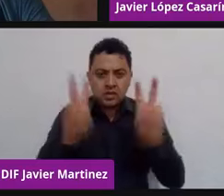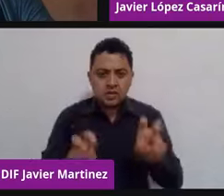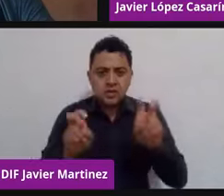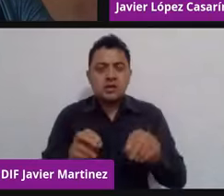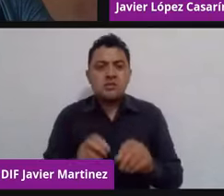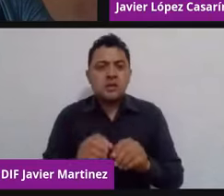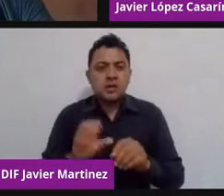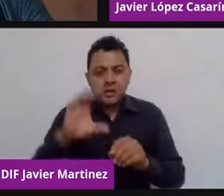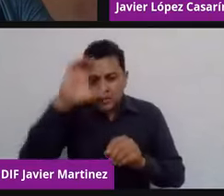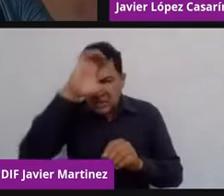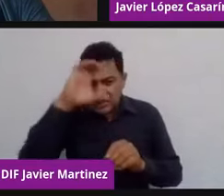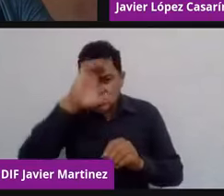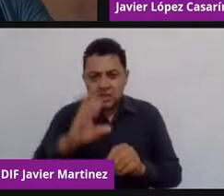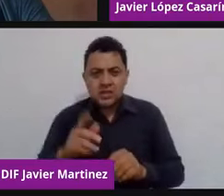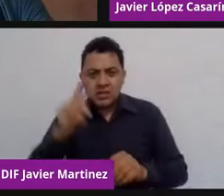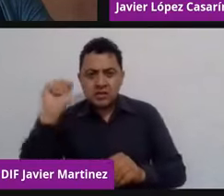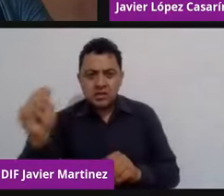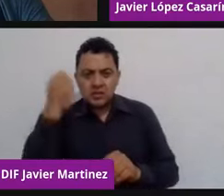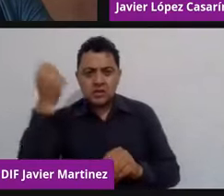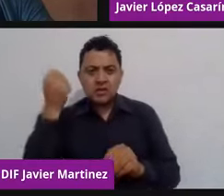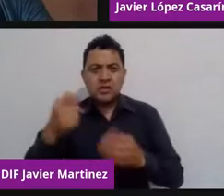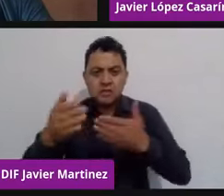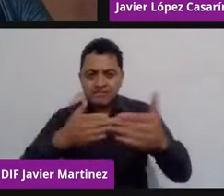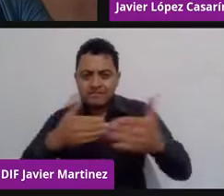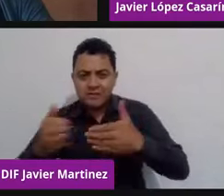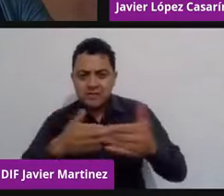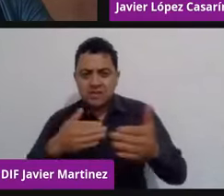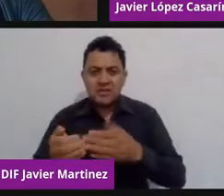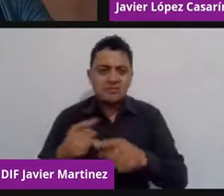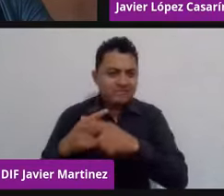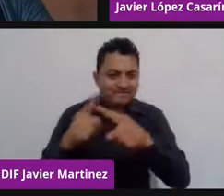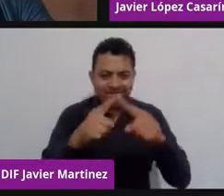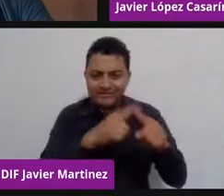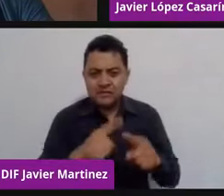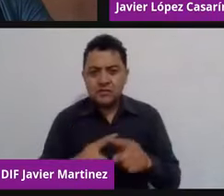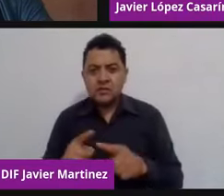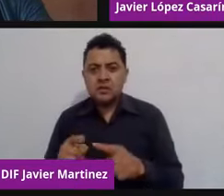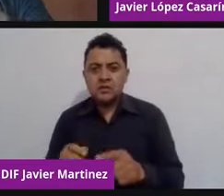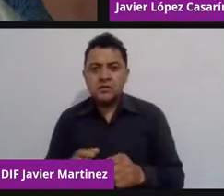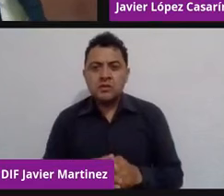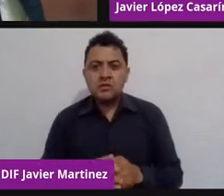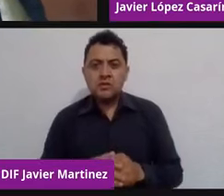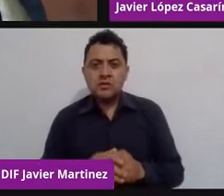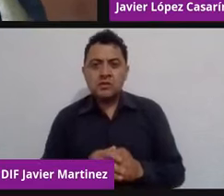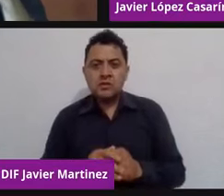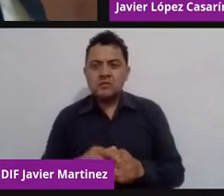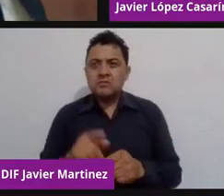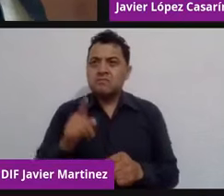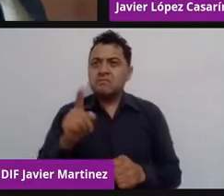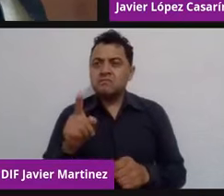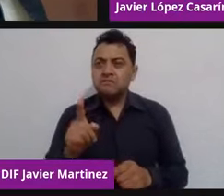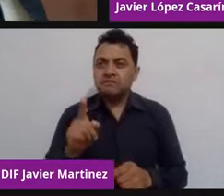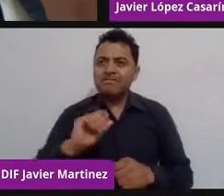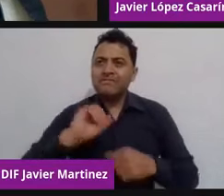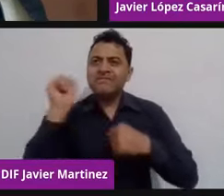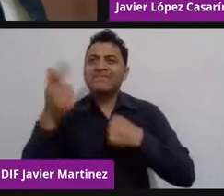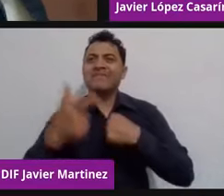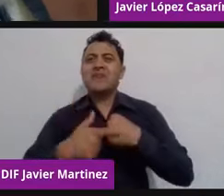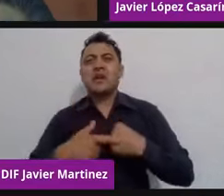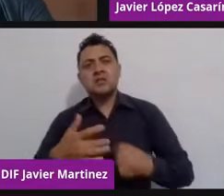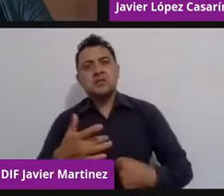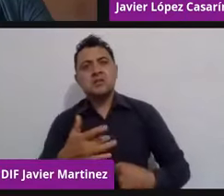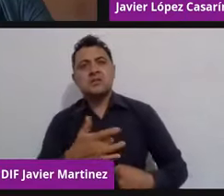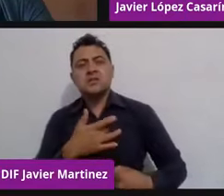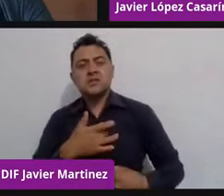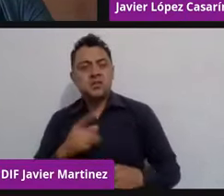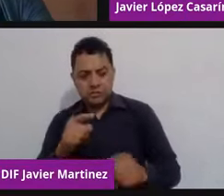cuando hablamos de innovación. Y algo que me parece muy lindo cuando uno habla